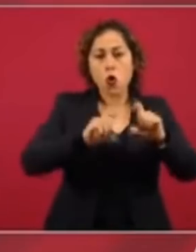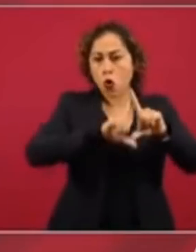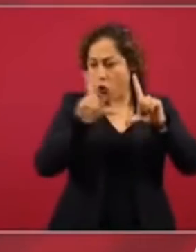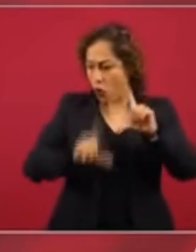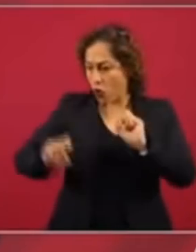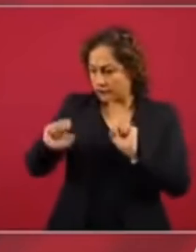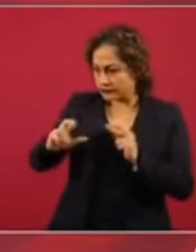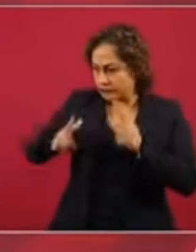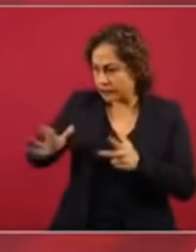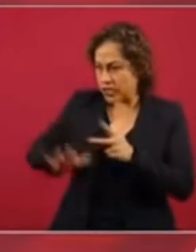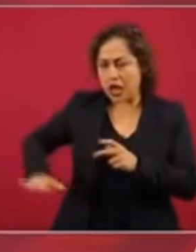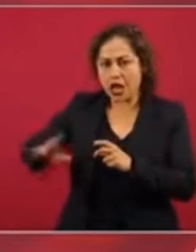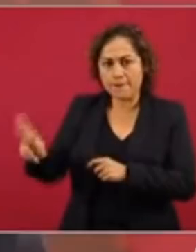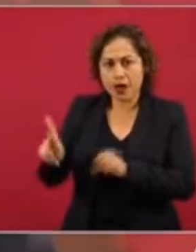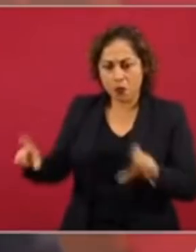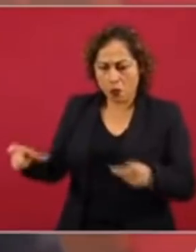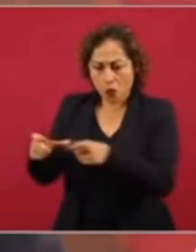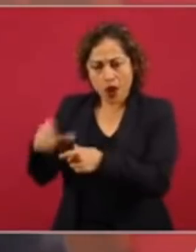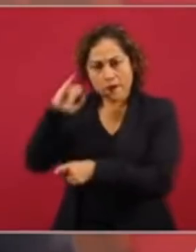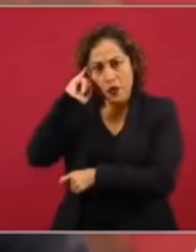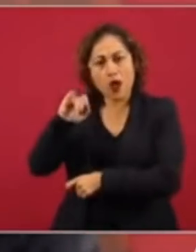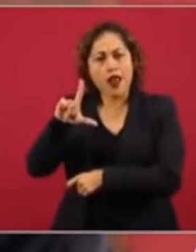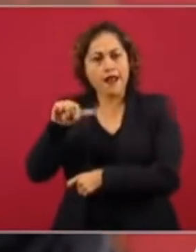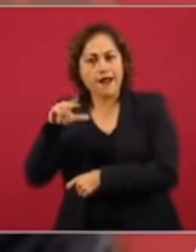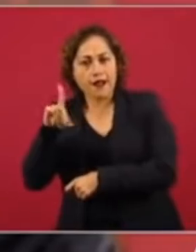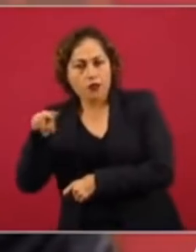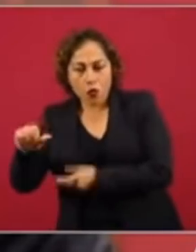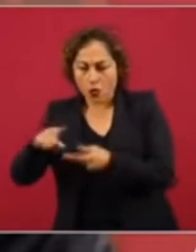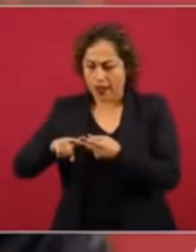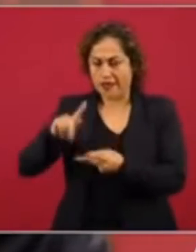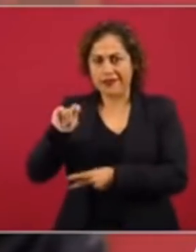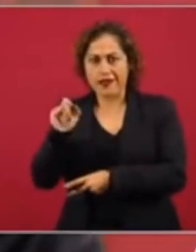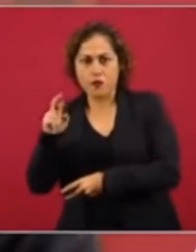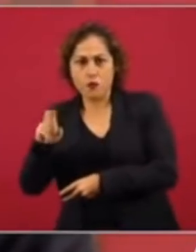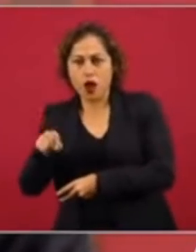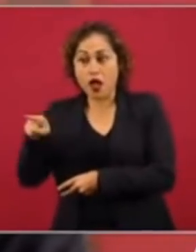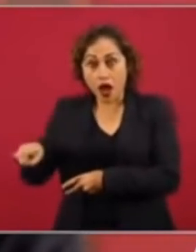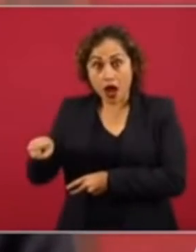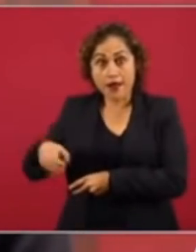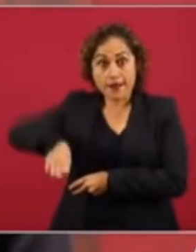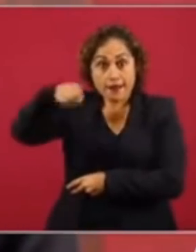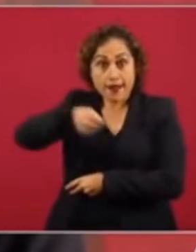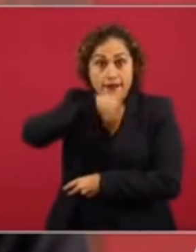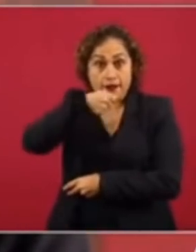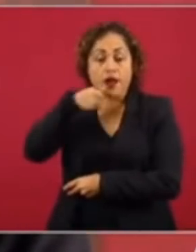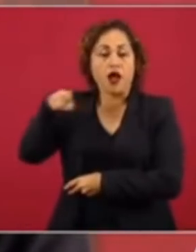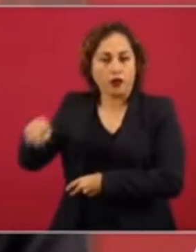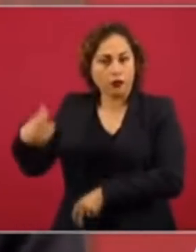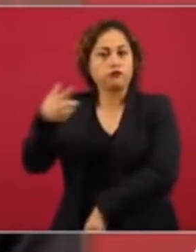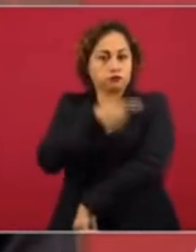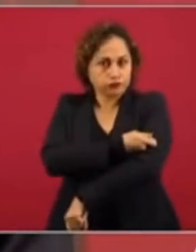Tarahumara, allá. Si no puede salir